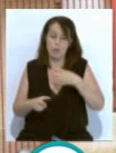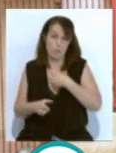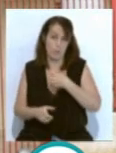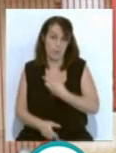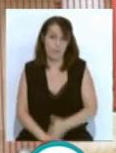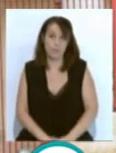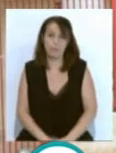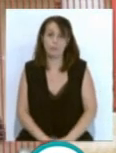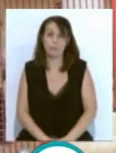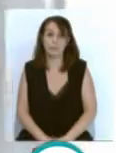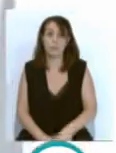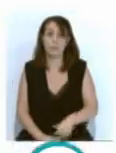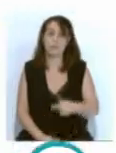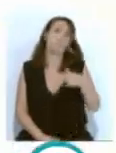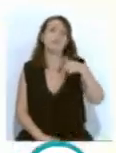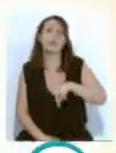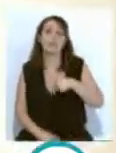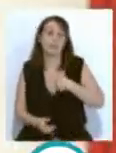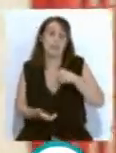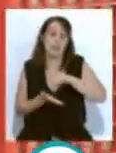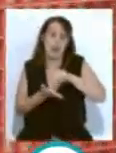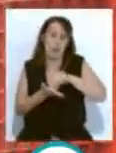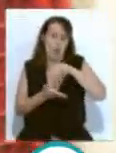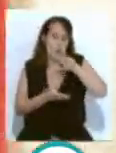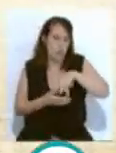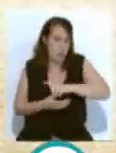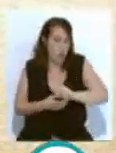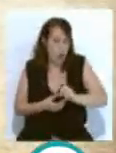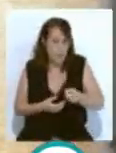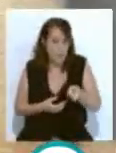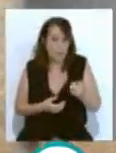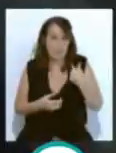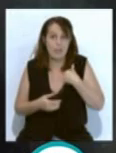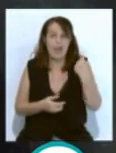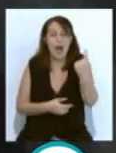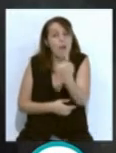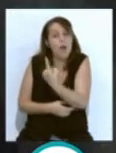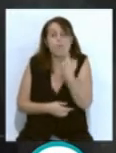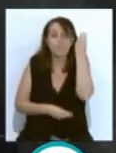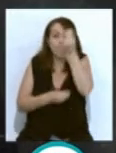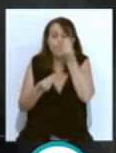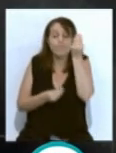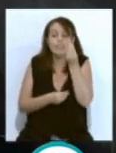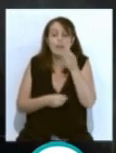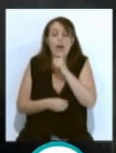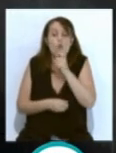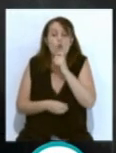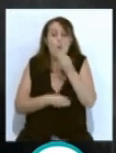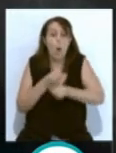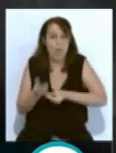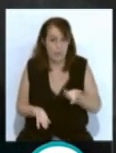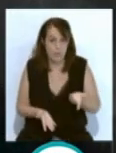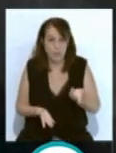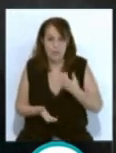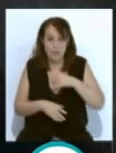Porque la medicina también está descentralizada, el sistema de sanidad, entonces cada comunidad determina cómo van a hacer todo esto. Entonces para que el